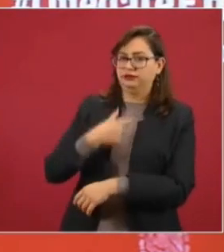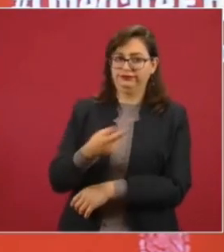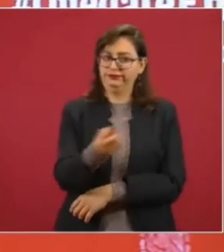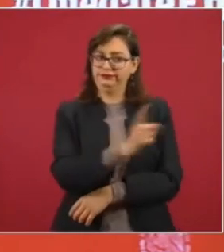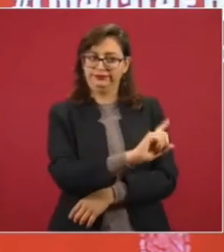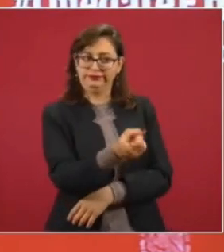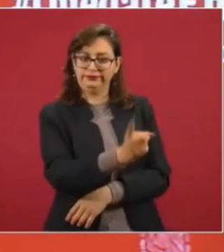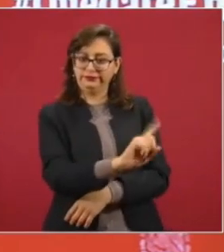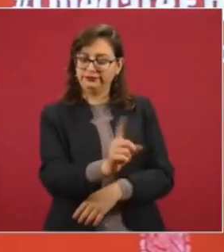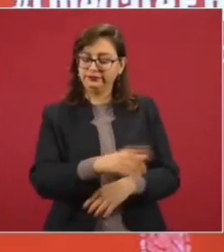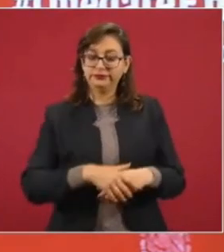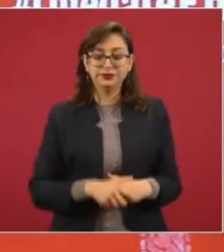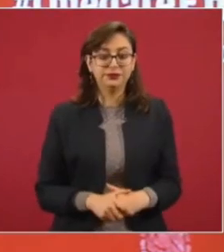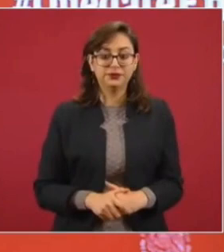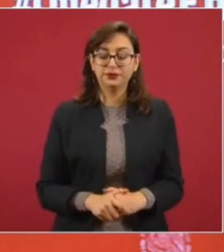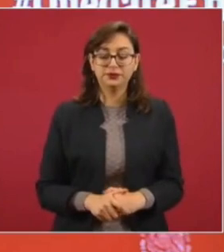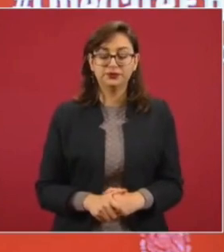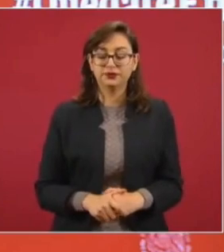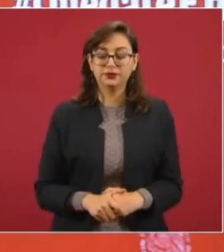Y, además,